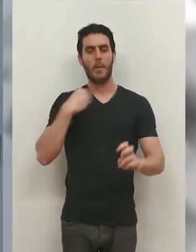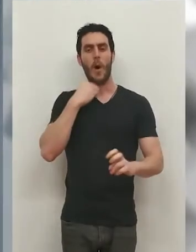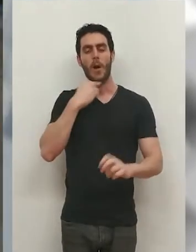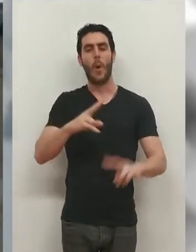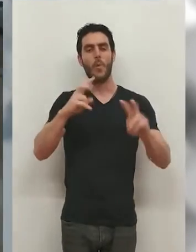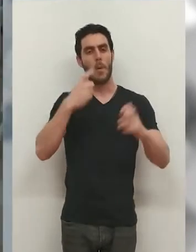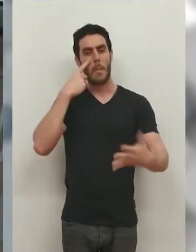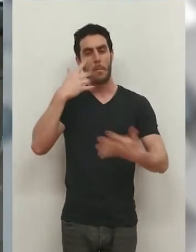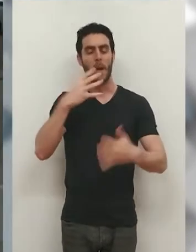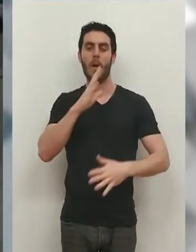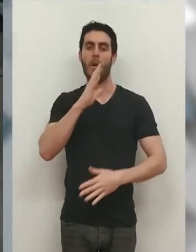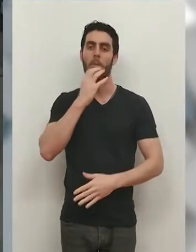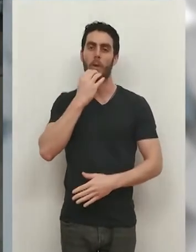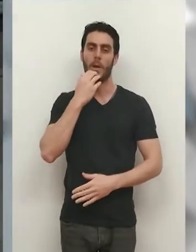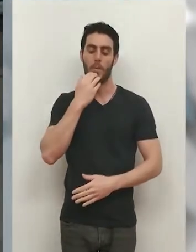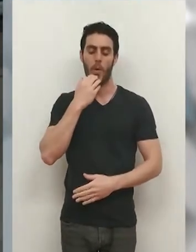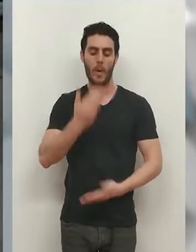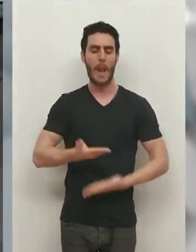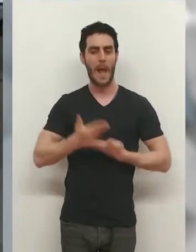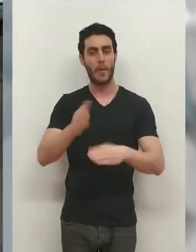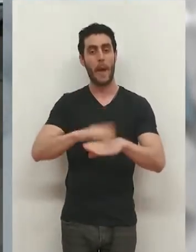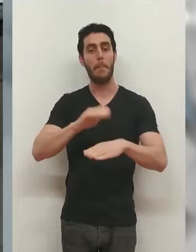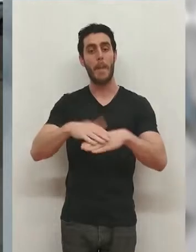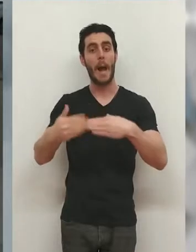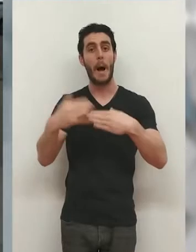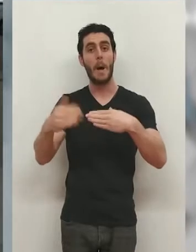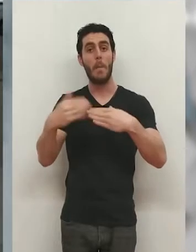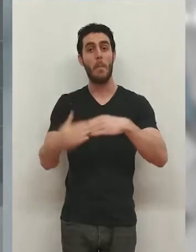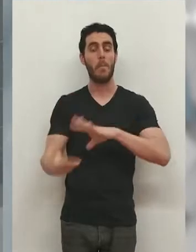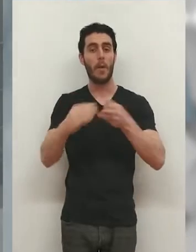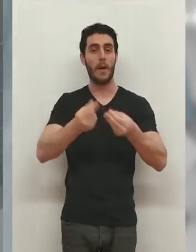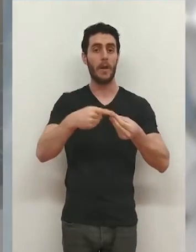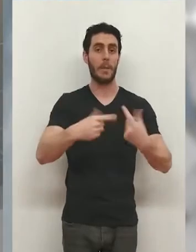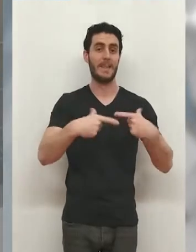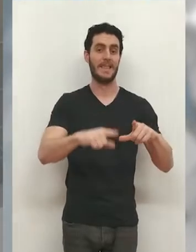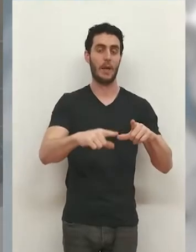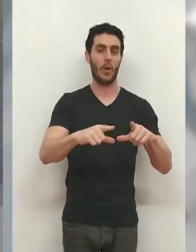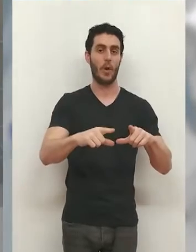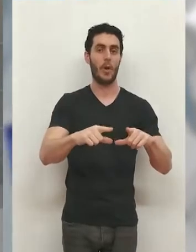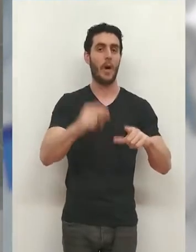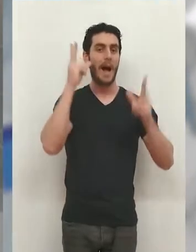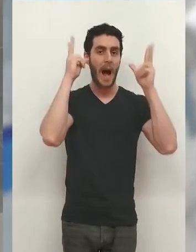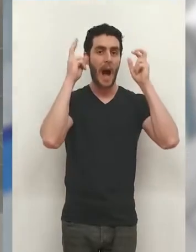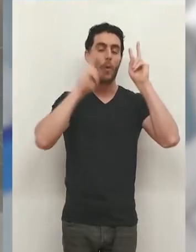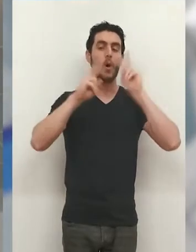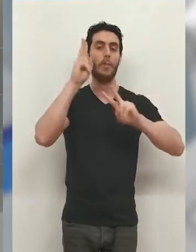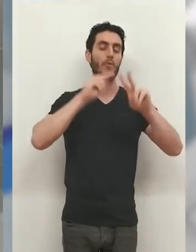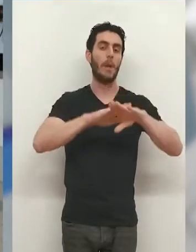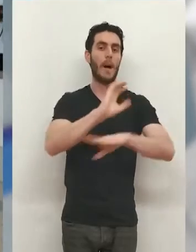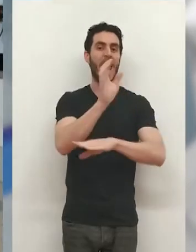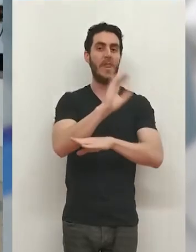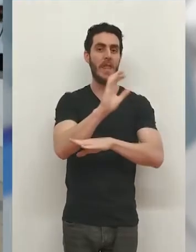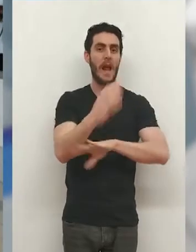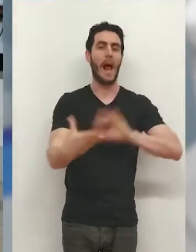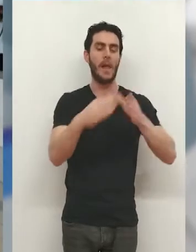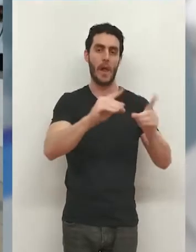destacada, como son las ayudas a la modernización y digitalización del sector audiovisual para salas de cine,